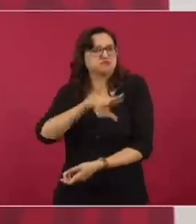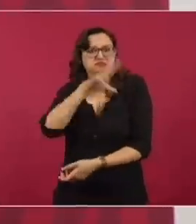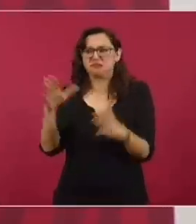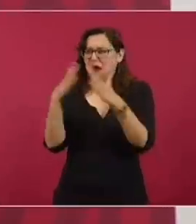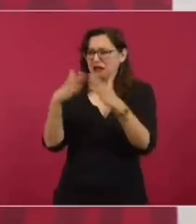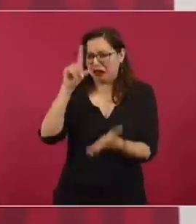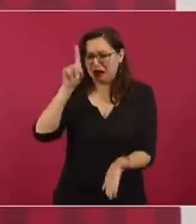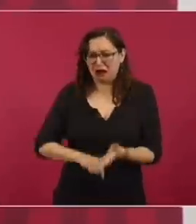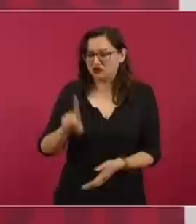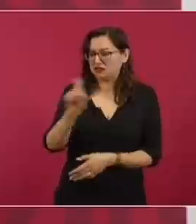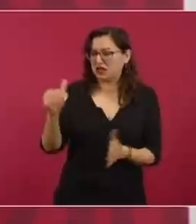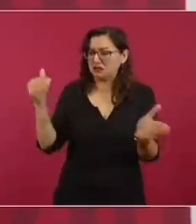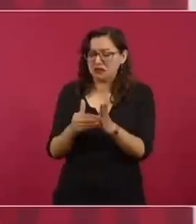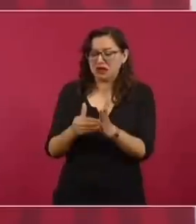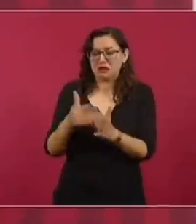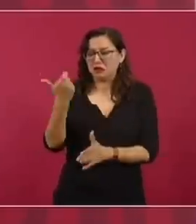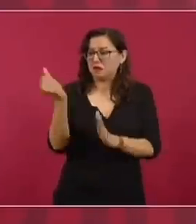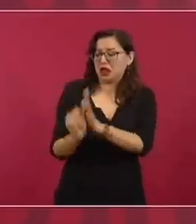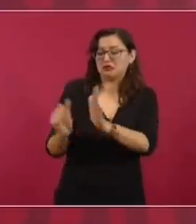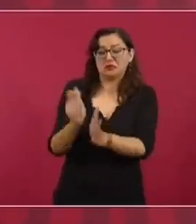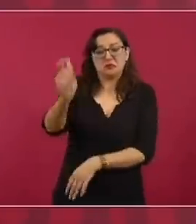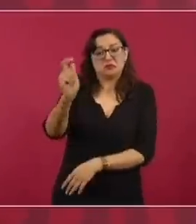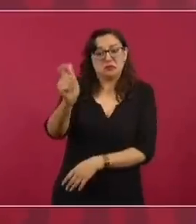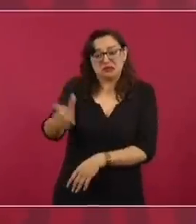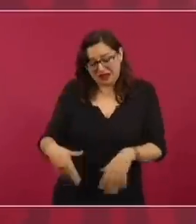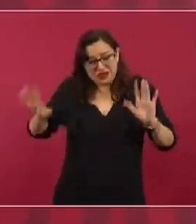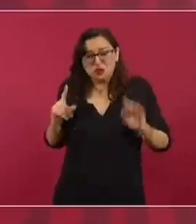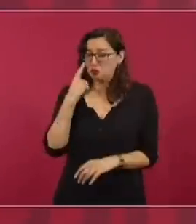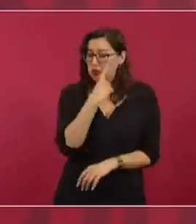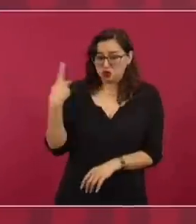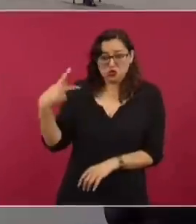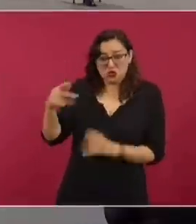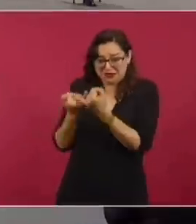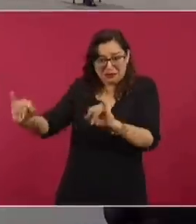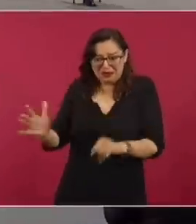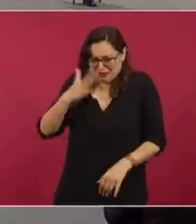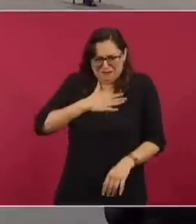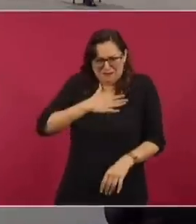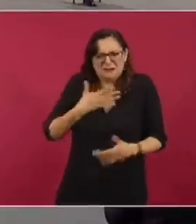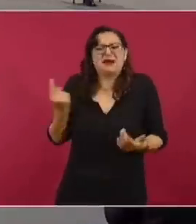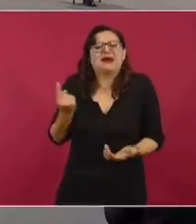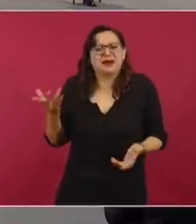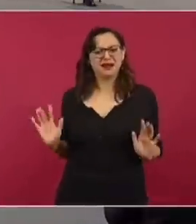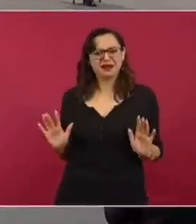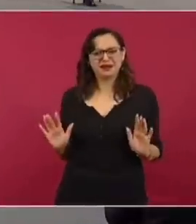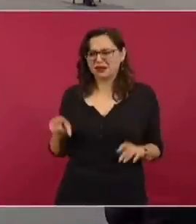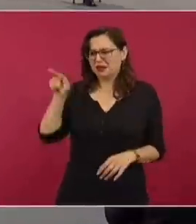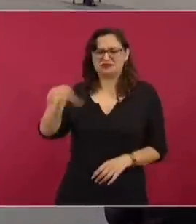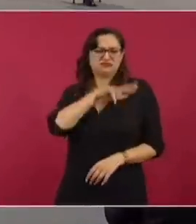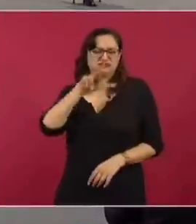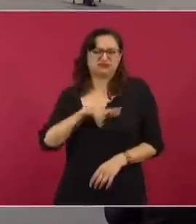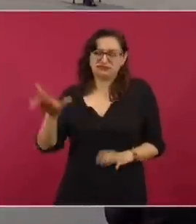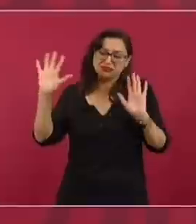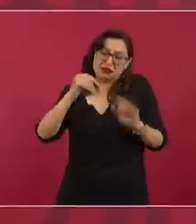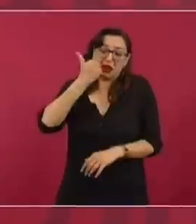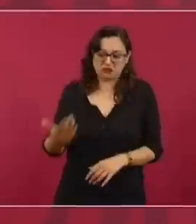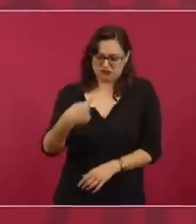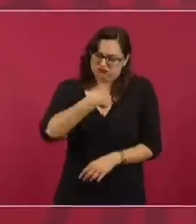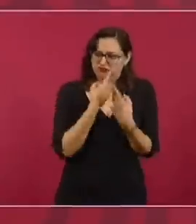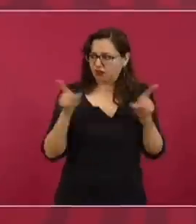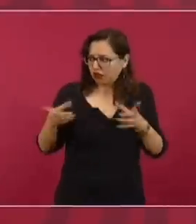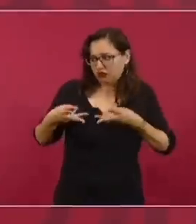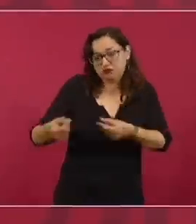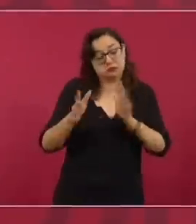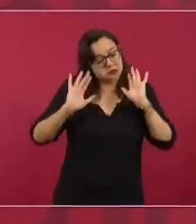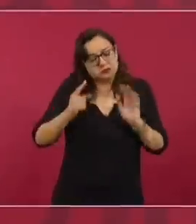pesos mensuales. Yo no lo haría, pero él es independiente y le rentó a particular. Y